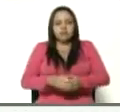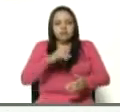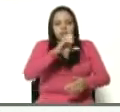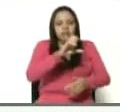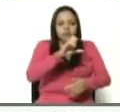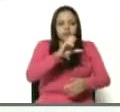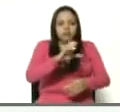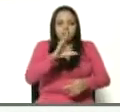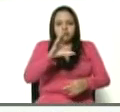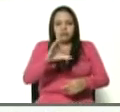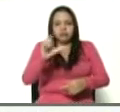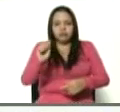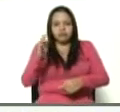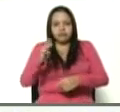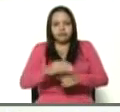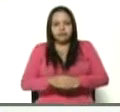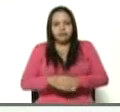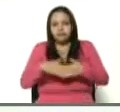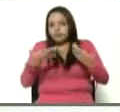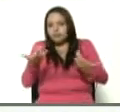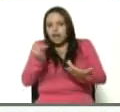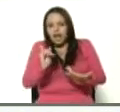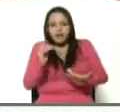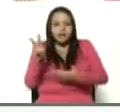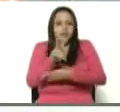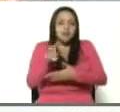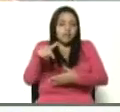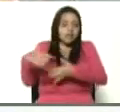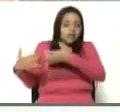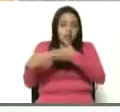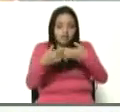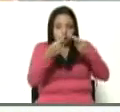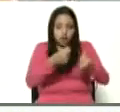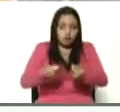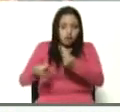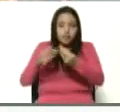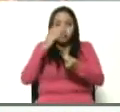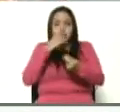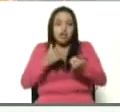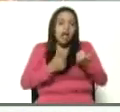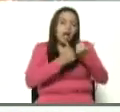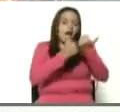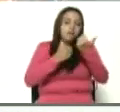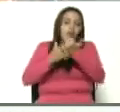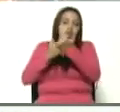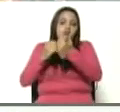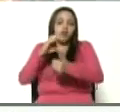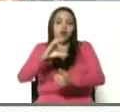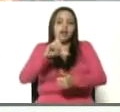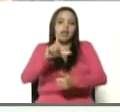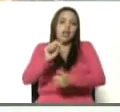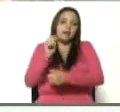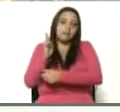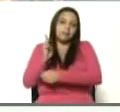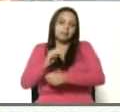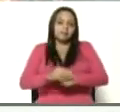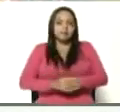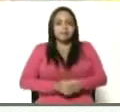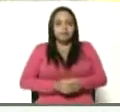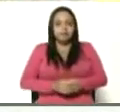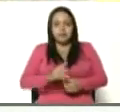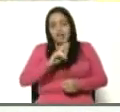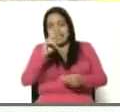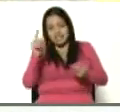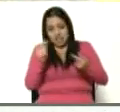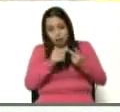CLAP. ¿Qué hubiera sido de Venezuela en esta guerra económica sin la existencia de los CLAP? En segundo